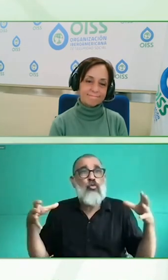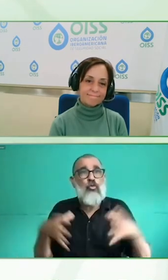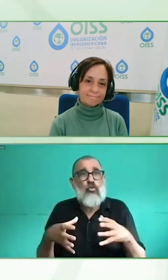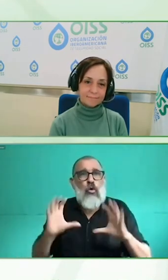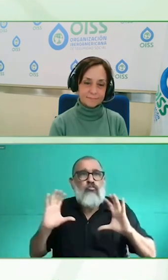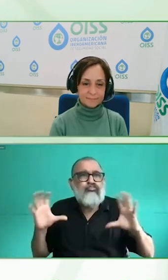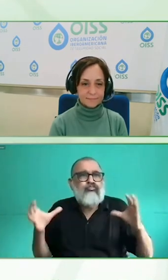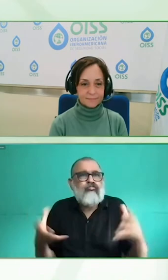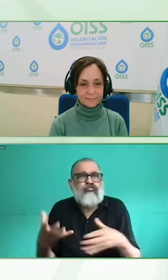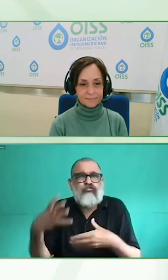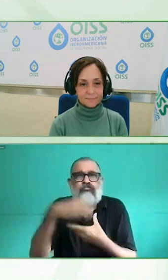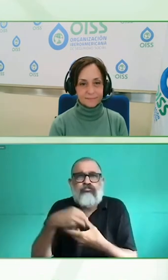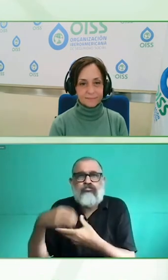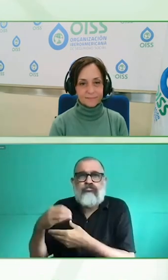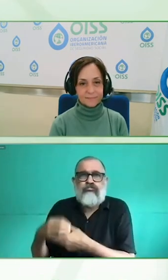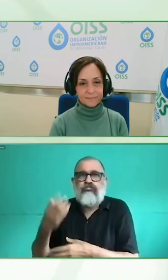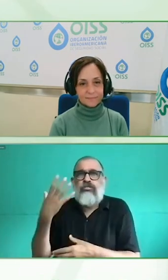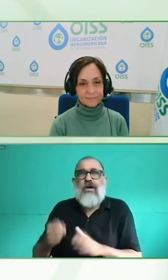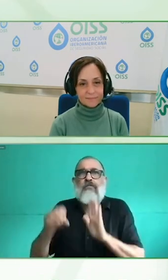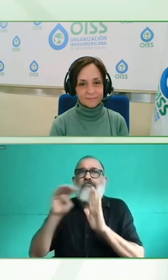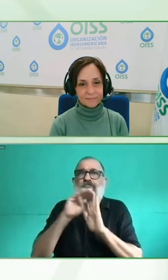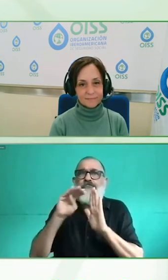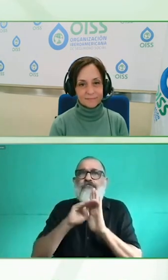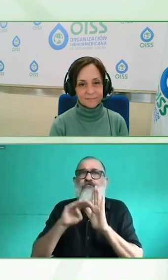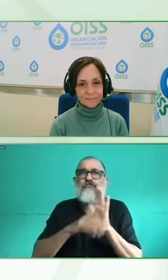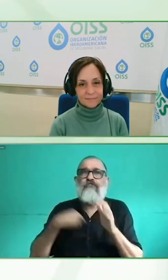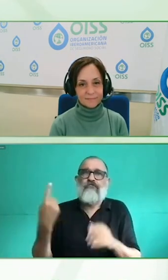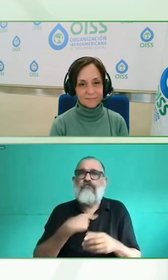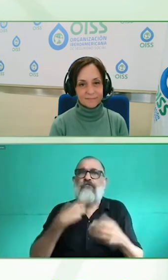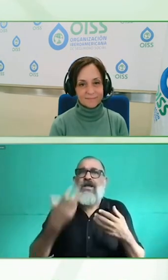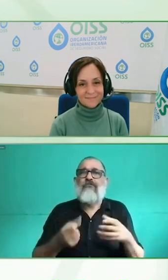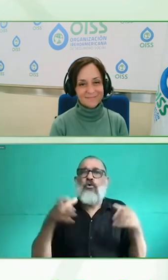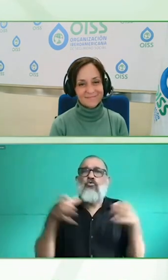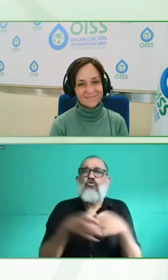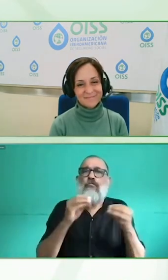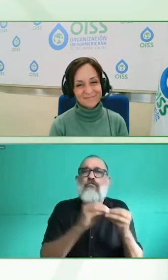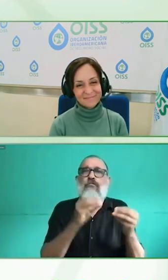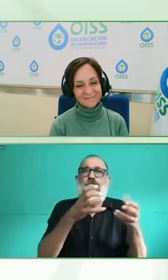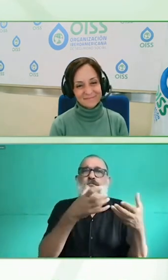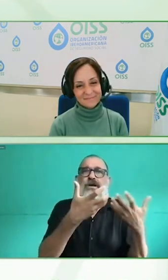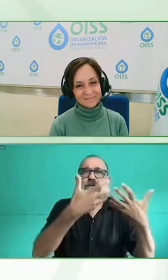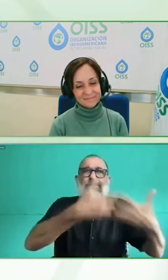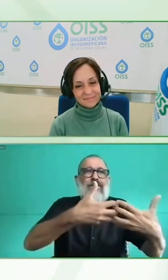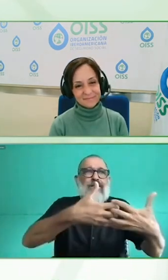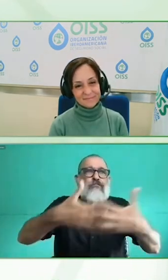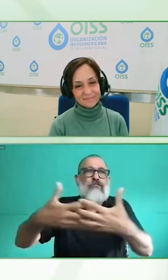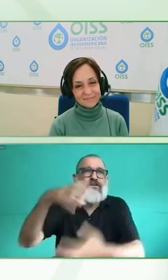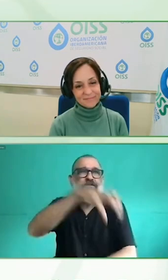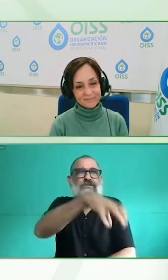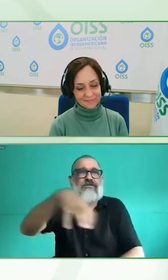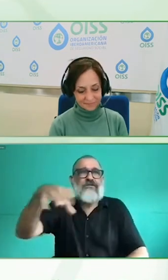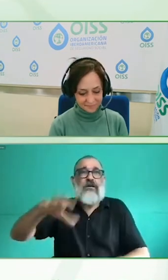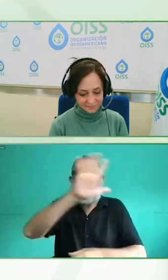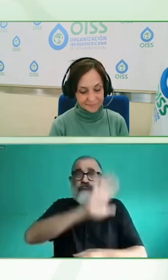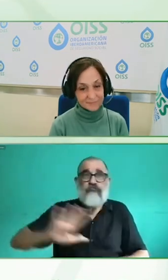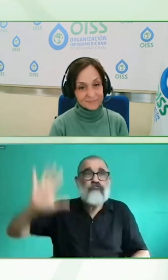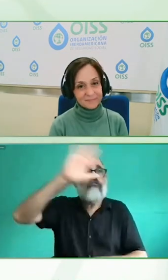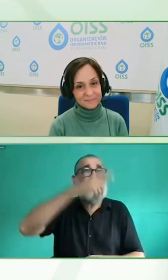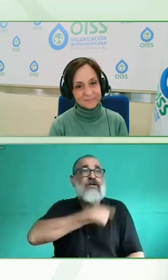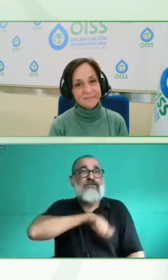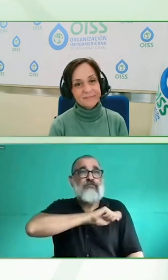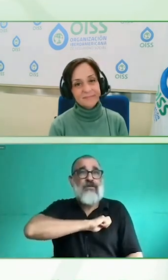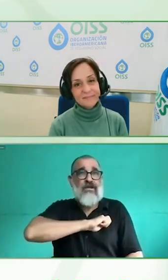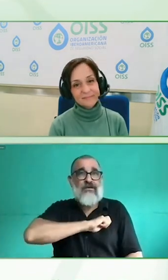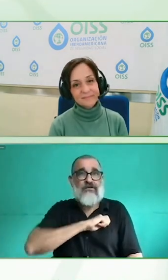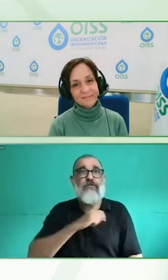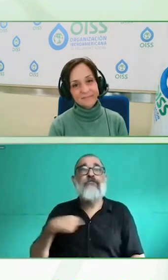Eso, en cierta manera, y un poco parafraseando a todos, porque ser la última siempre hace que puedes ir cogiendo de cada uno, pero también te han ido repitiendo ideas. Tenemos